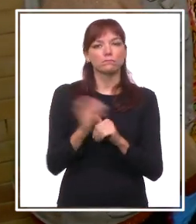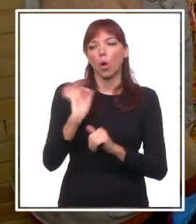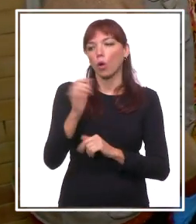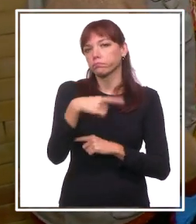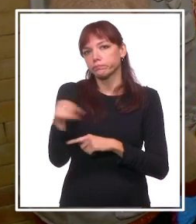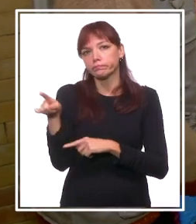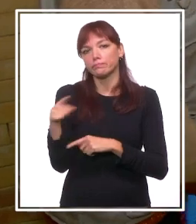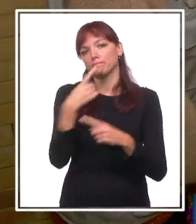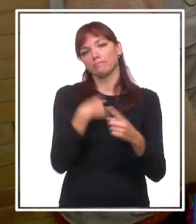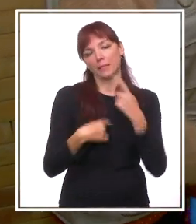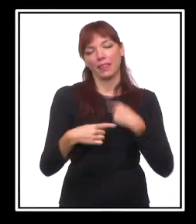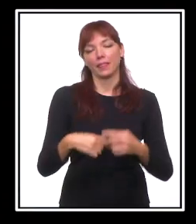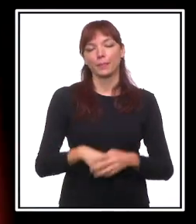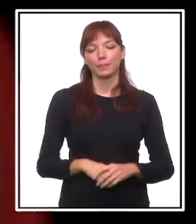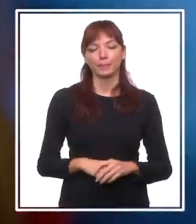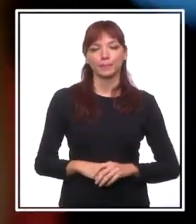en tal otra?